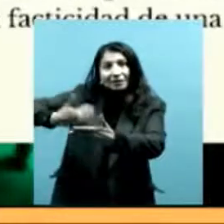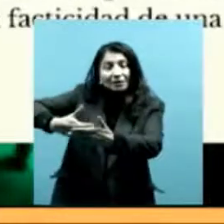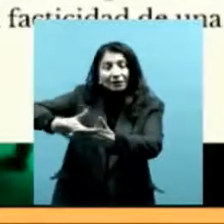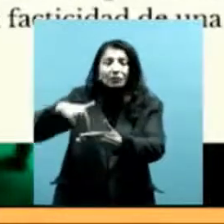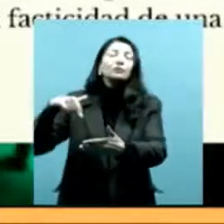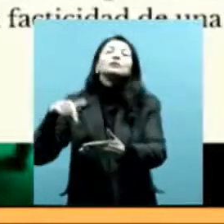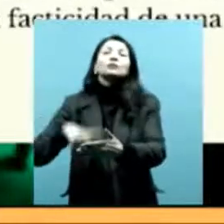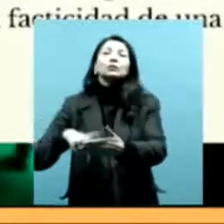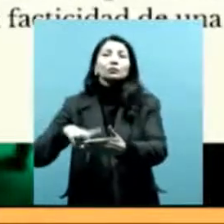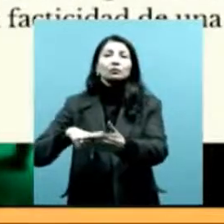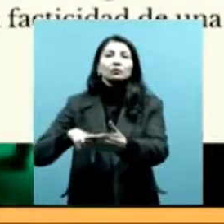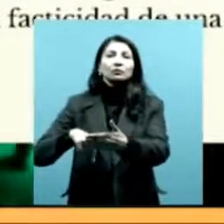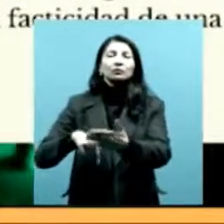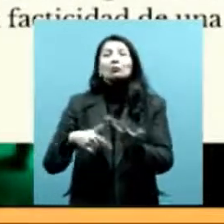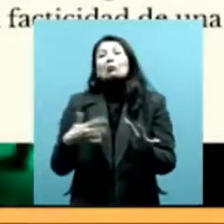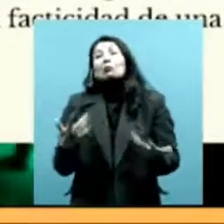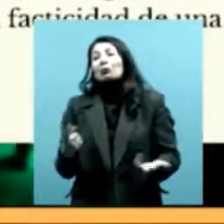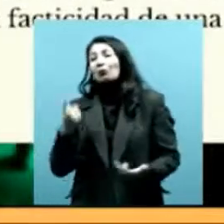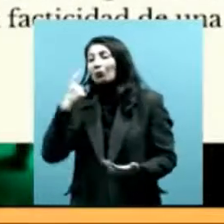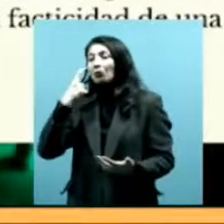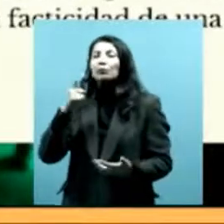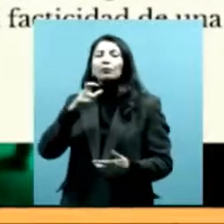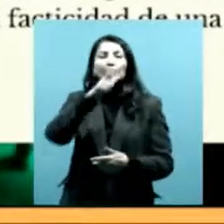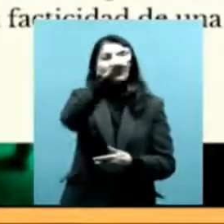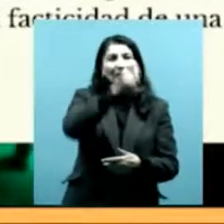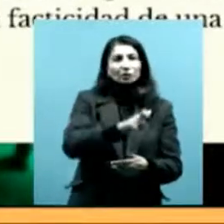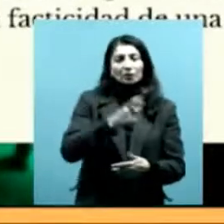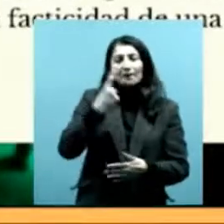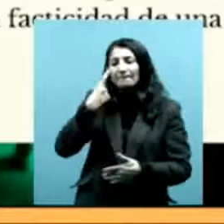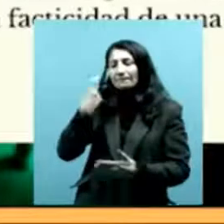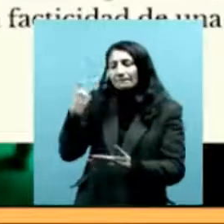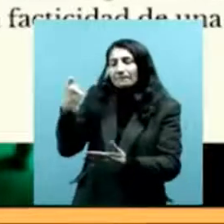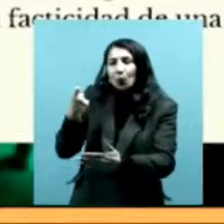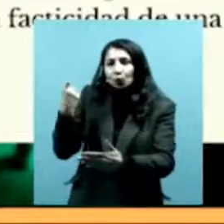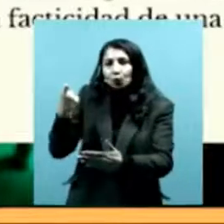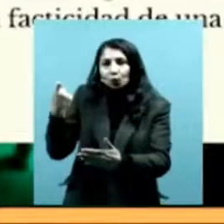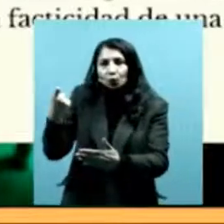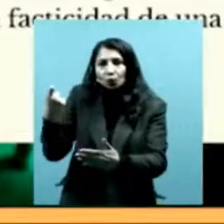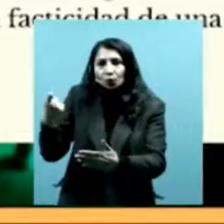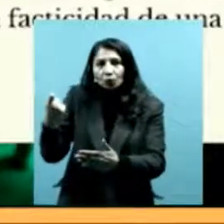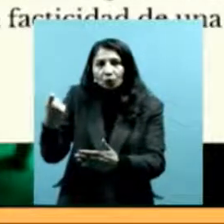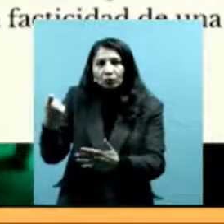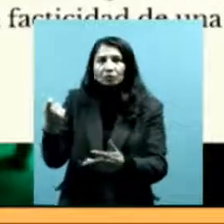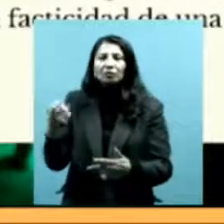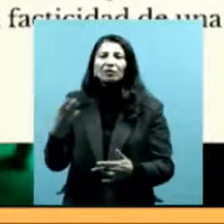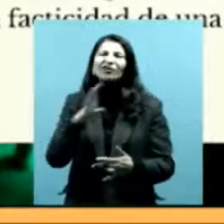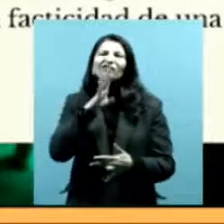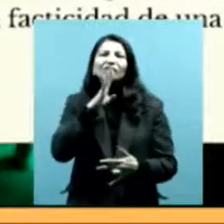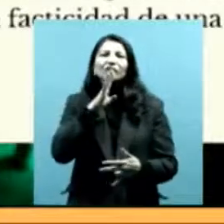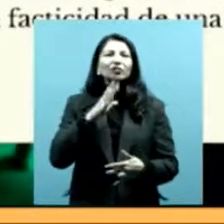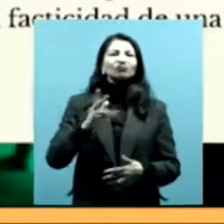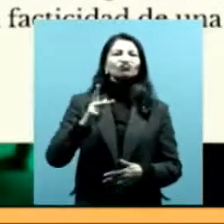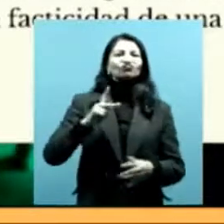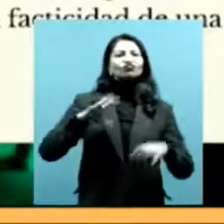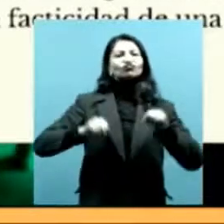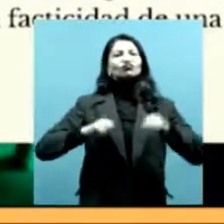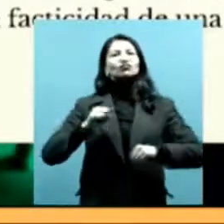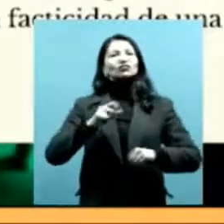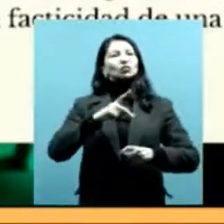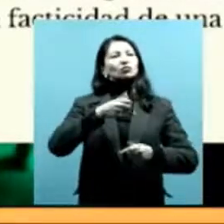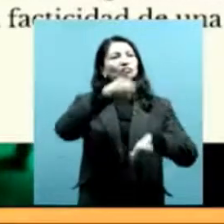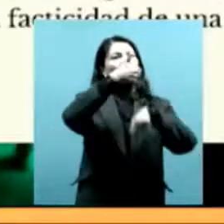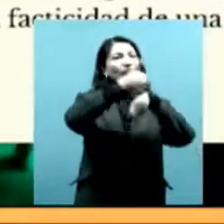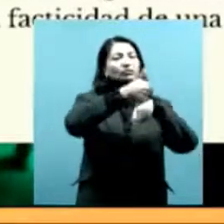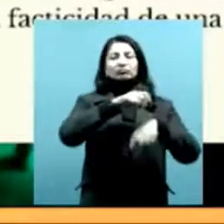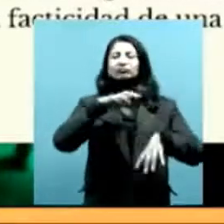buscados por las personas, por ejemplo, por un terrateniente, por un comerciante, y cuando